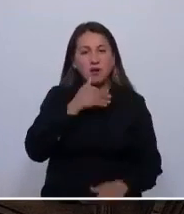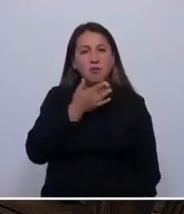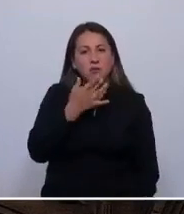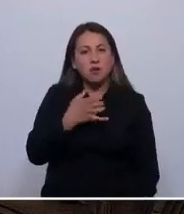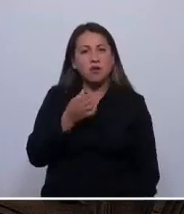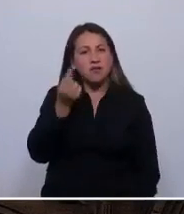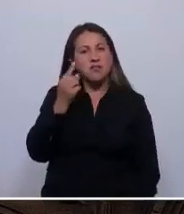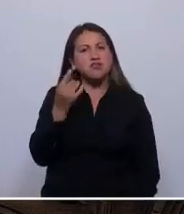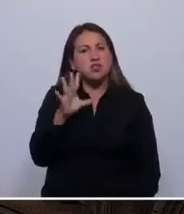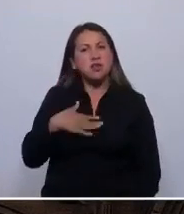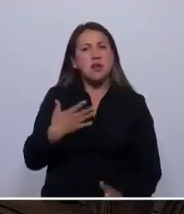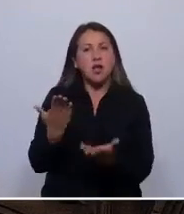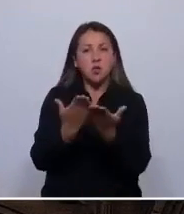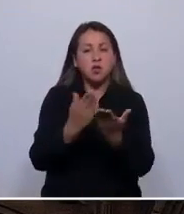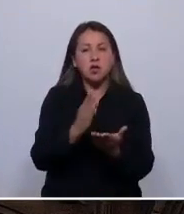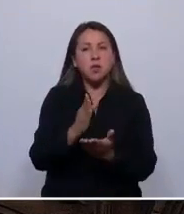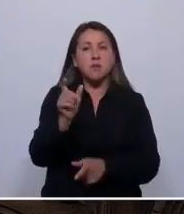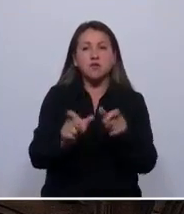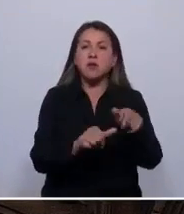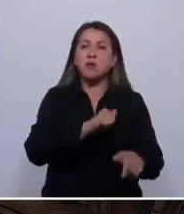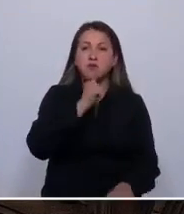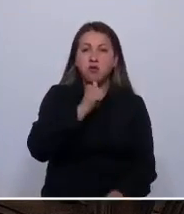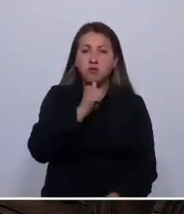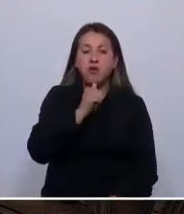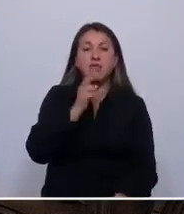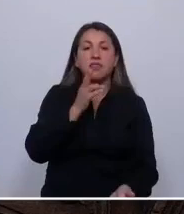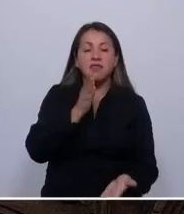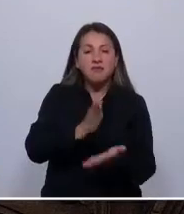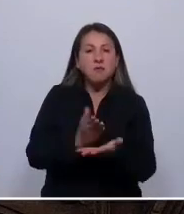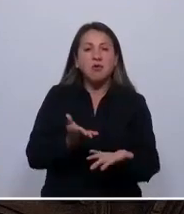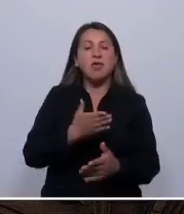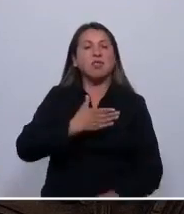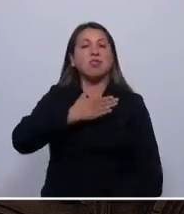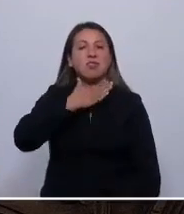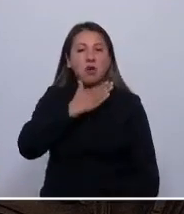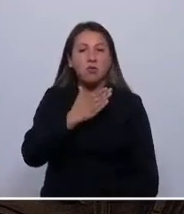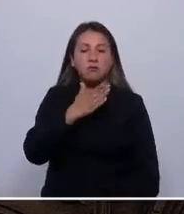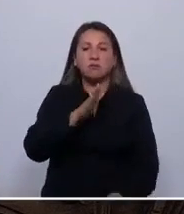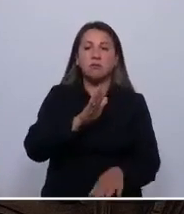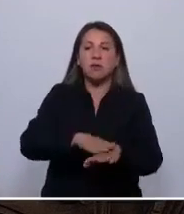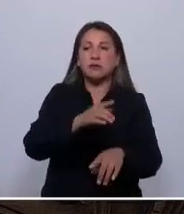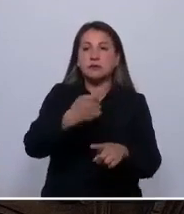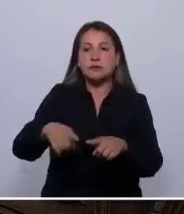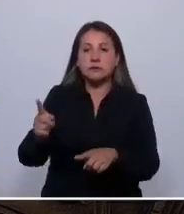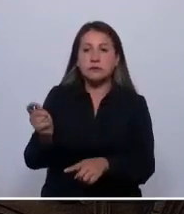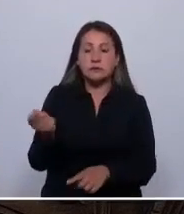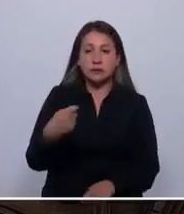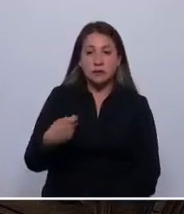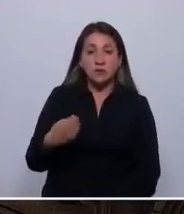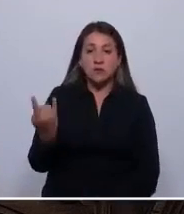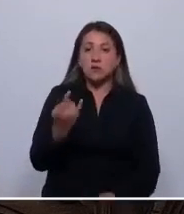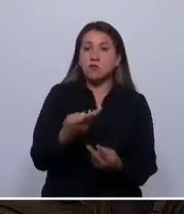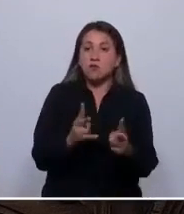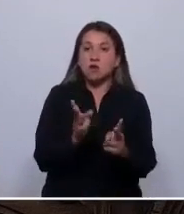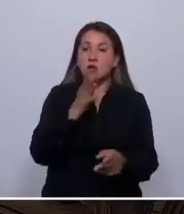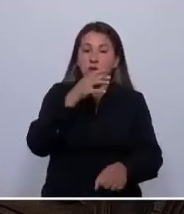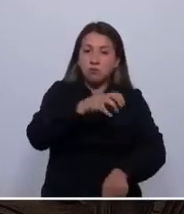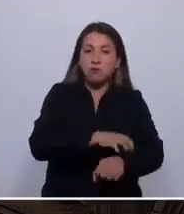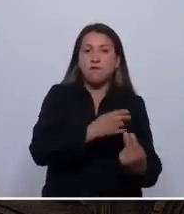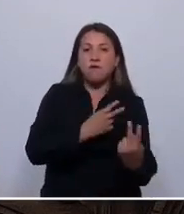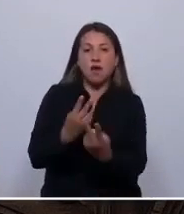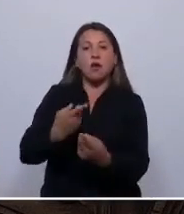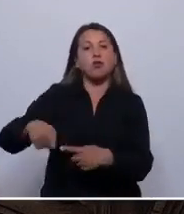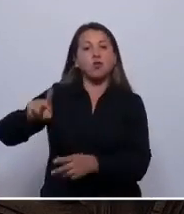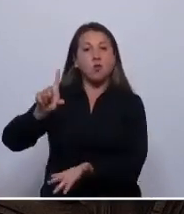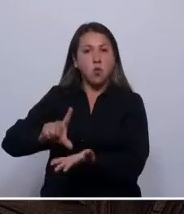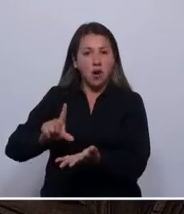estudiar, porque para eso los pobres nos debemos endeudar. Que no había universidad pública en nuestra región y que debíamos viajar a otro lugar,